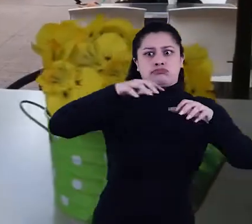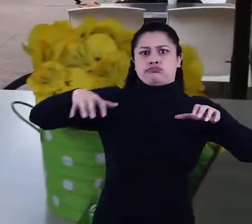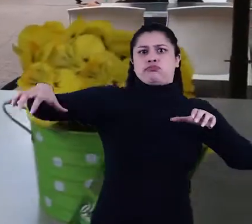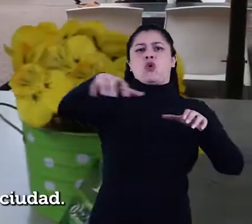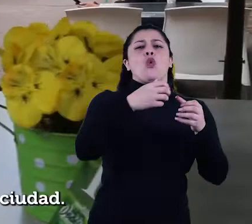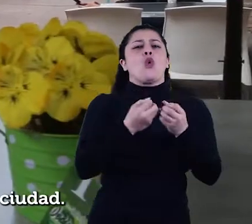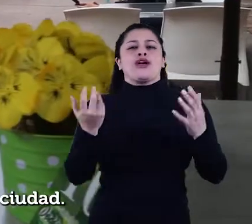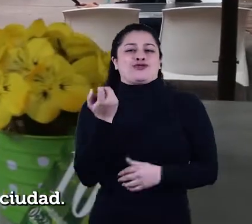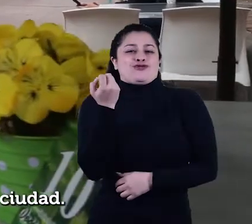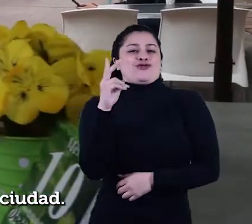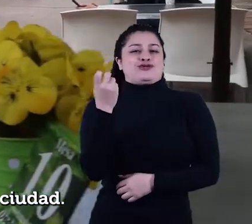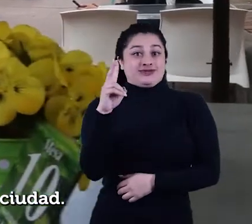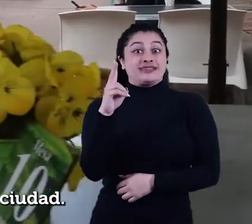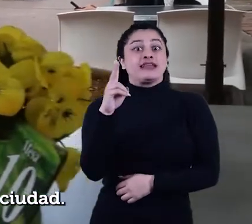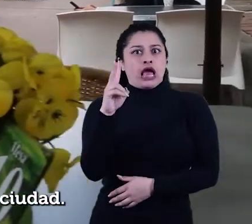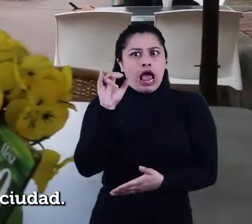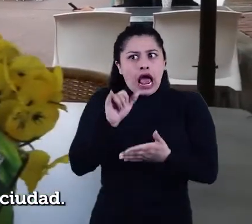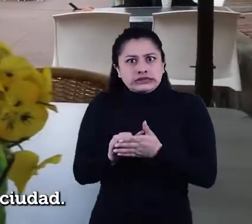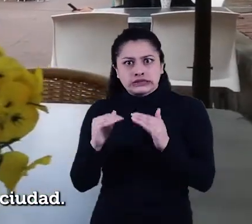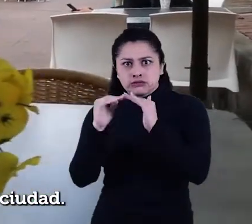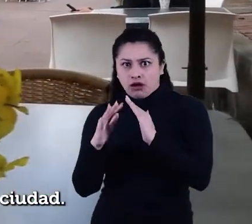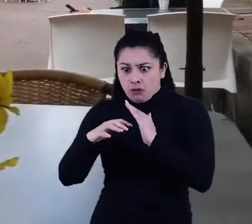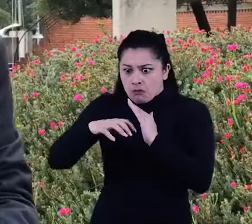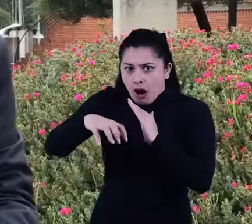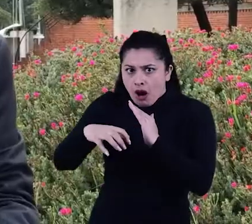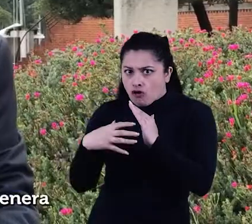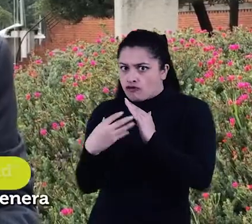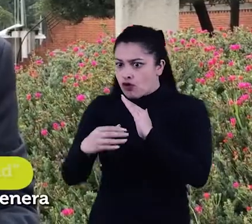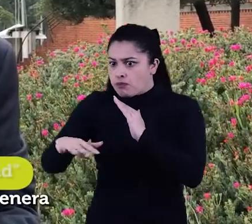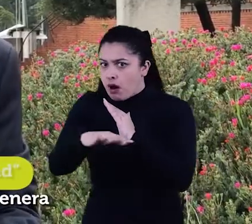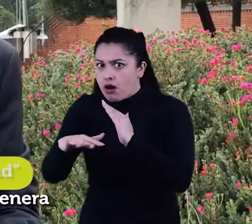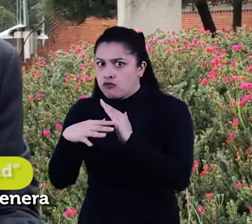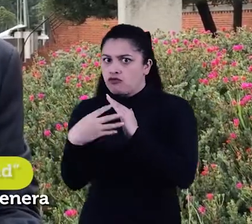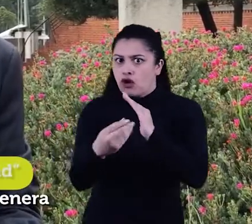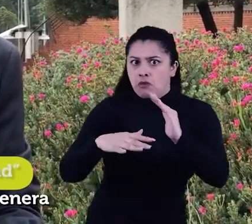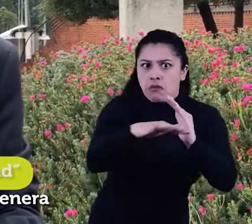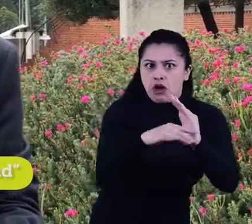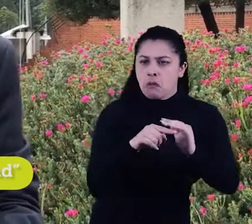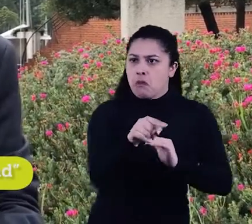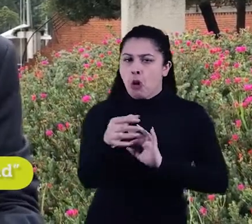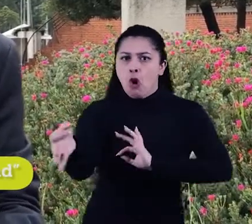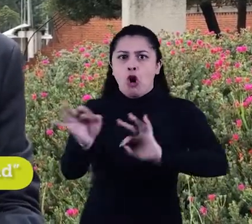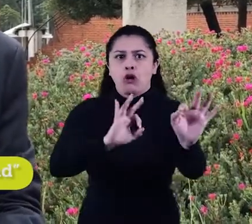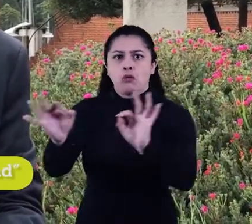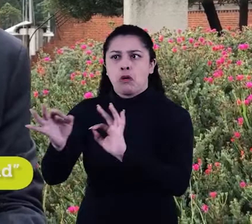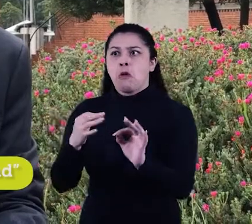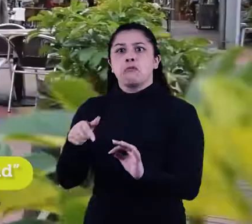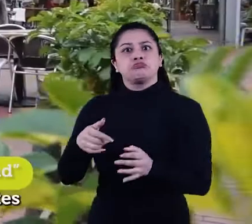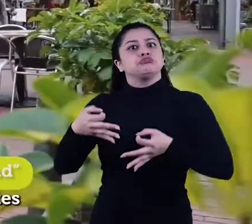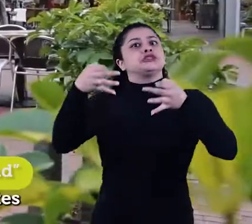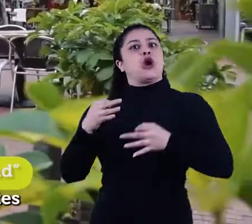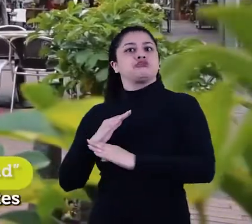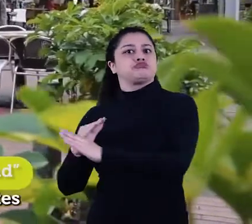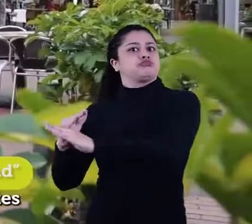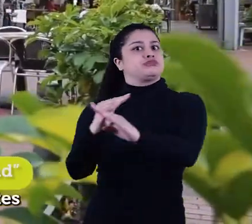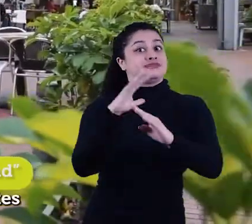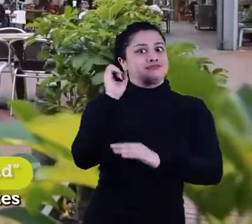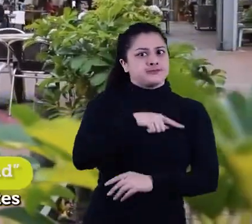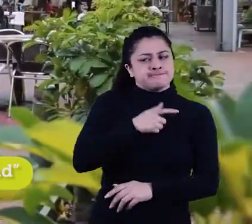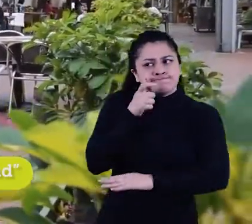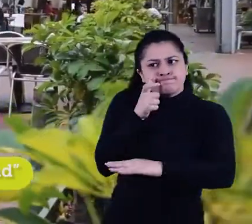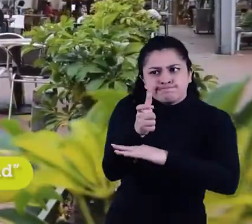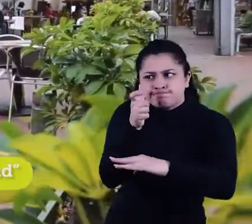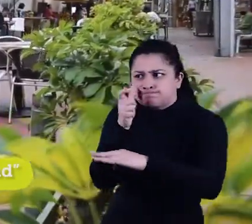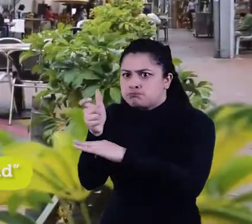abierto. De esto, en 12 localidades de la ciudad. Eso también genera organización, también genera condiciones de seguridad porque estamos más